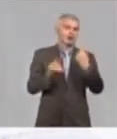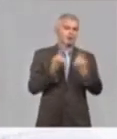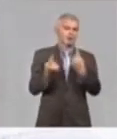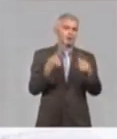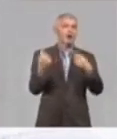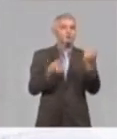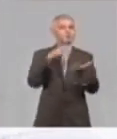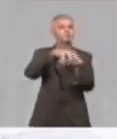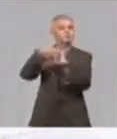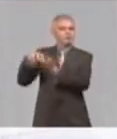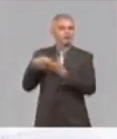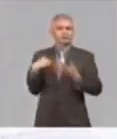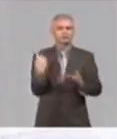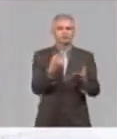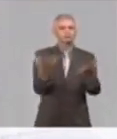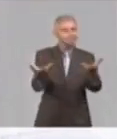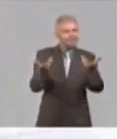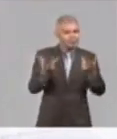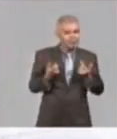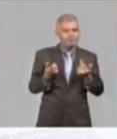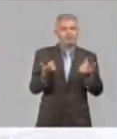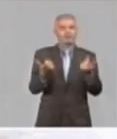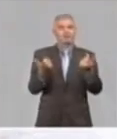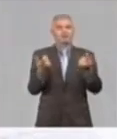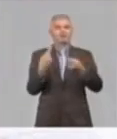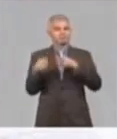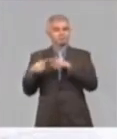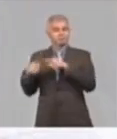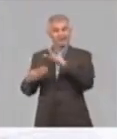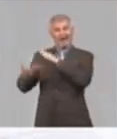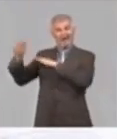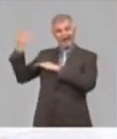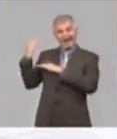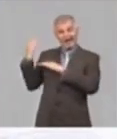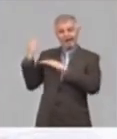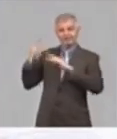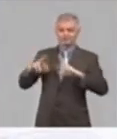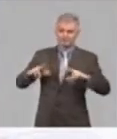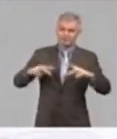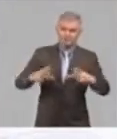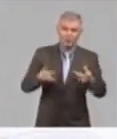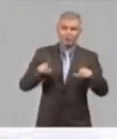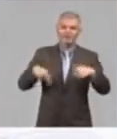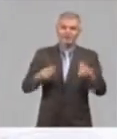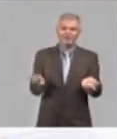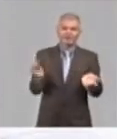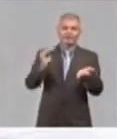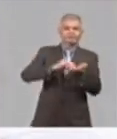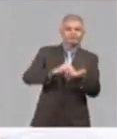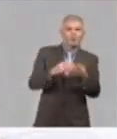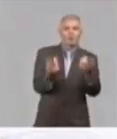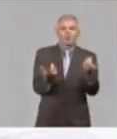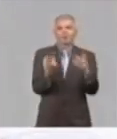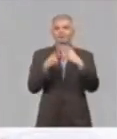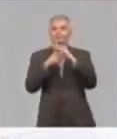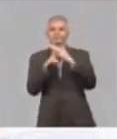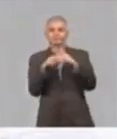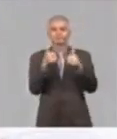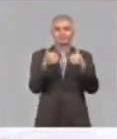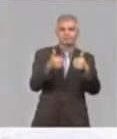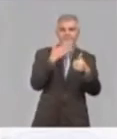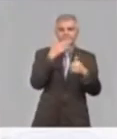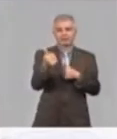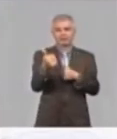las cosas que existían y las hemos vuelto a colocar. Y hay múltiples